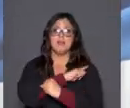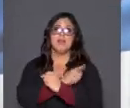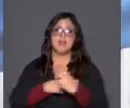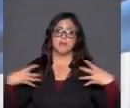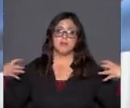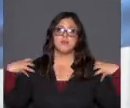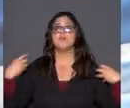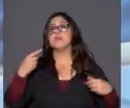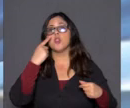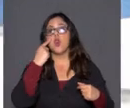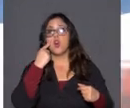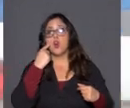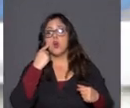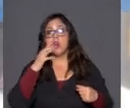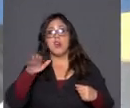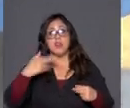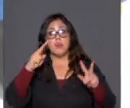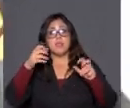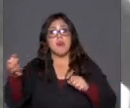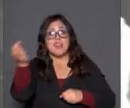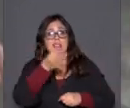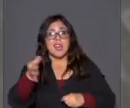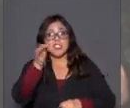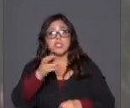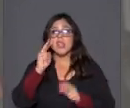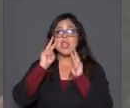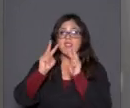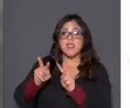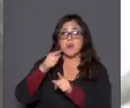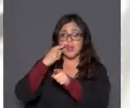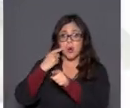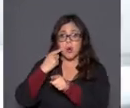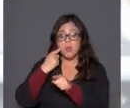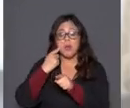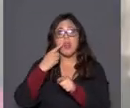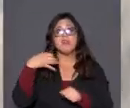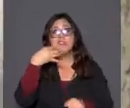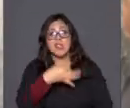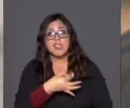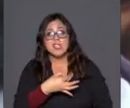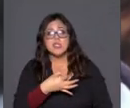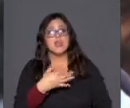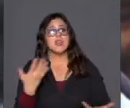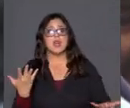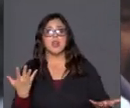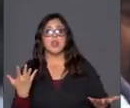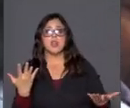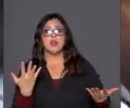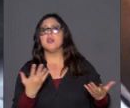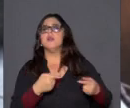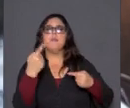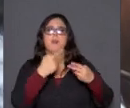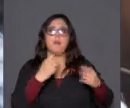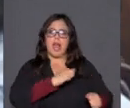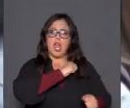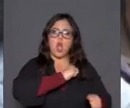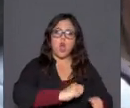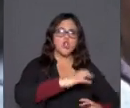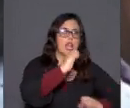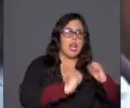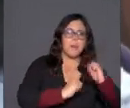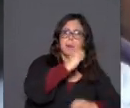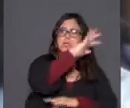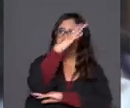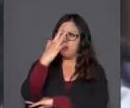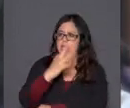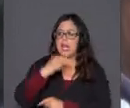olvidemos que después de estas declaraciones como las que escuchábamos en el audio, donde él habla mucho de ir contra el capital, contra la industria forestal,